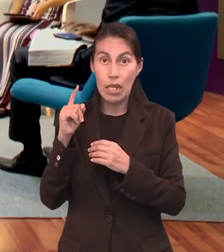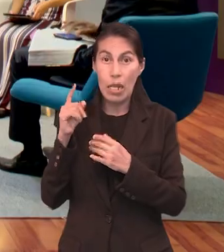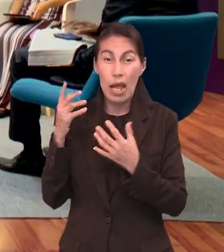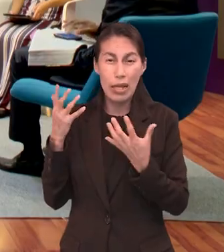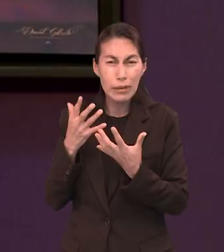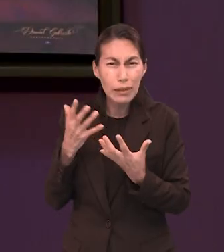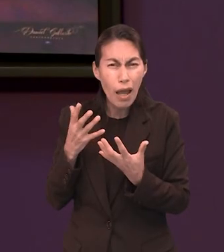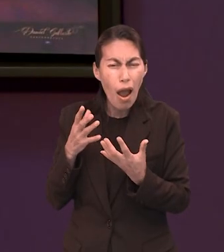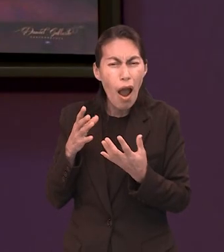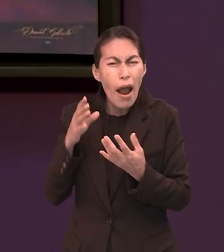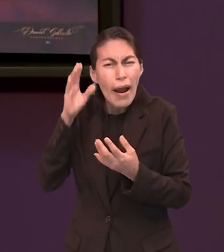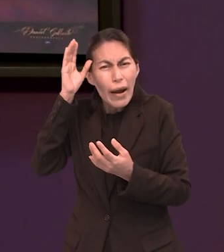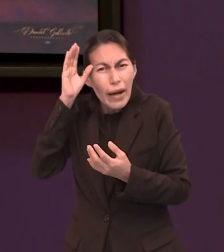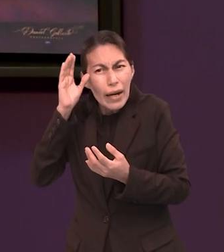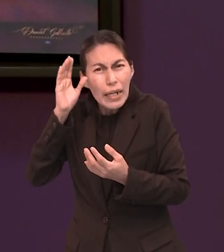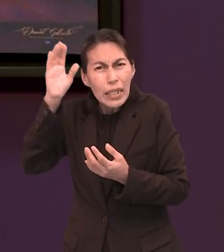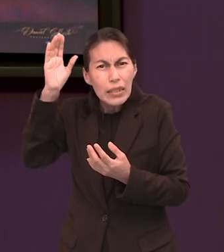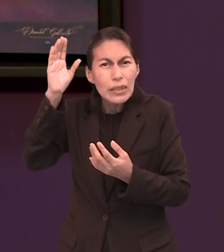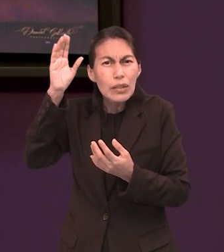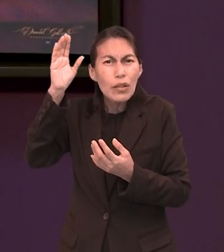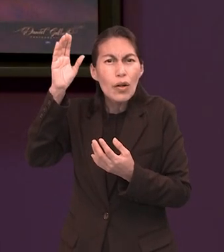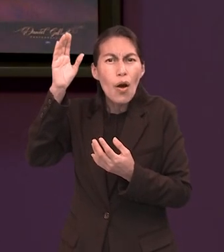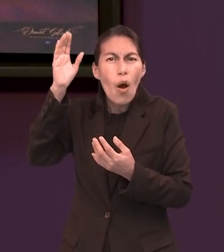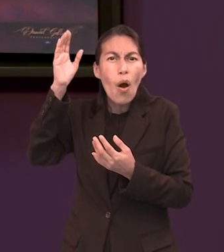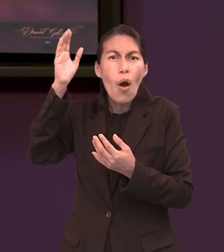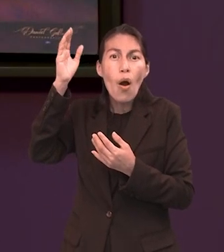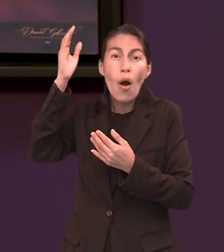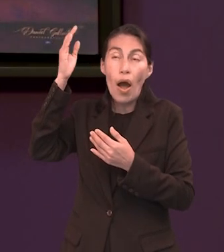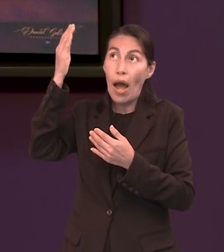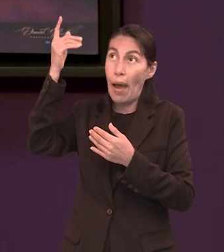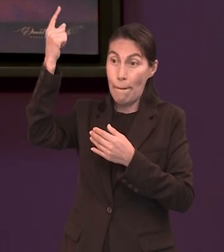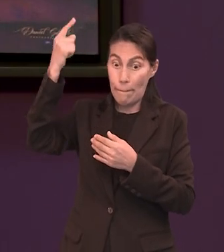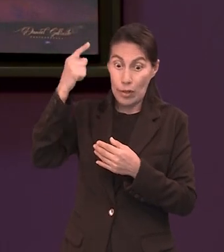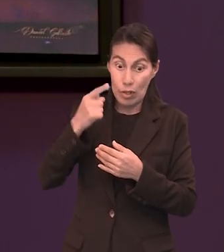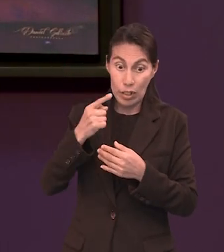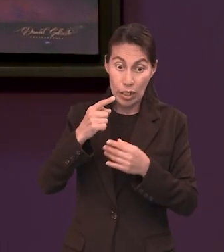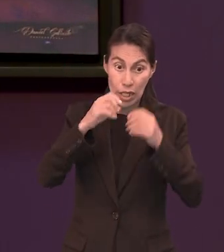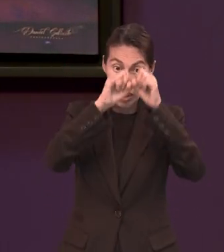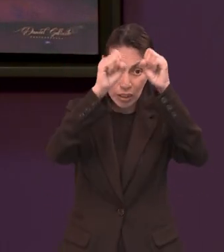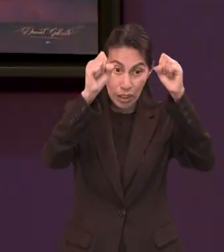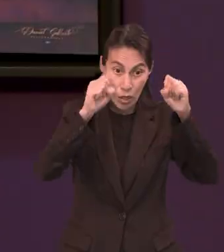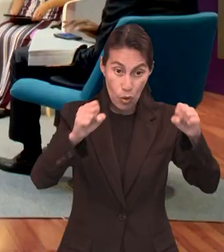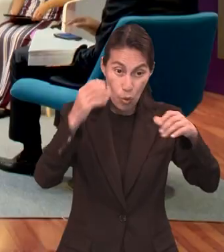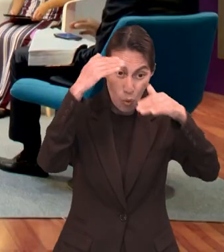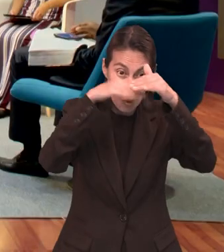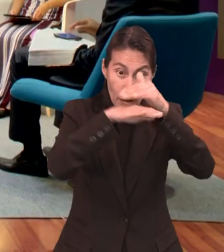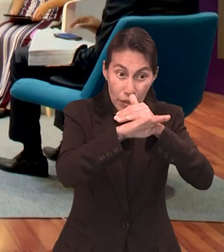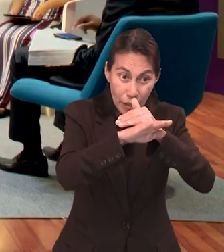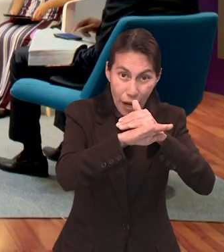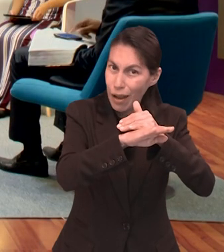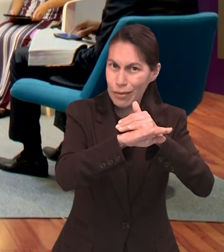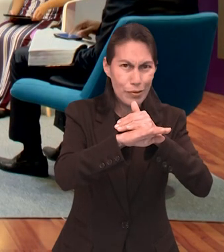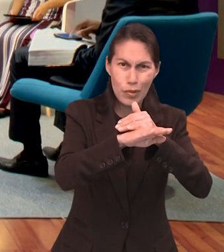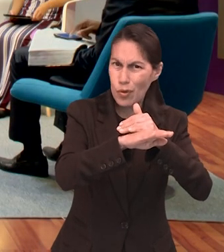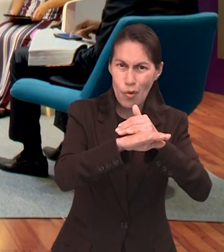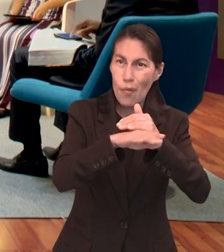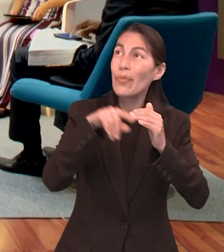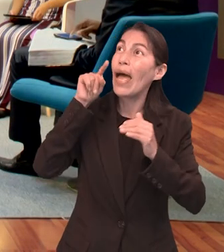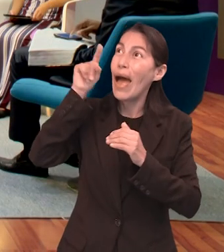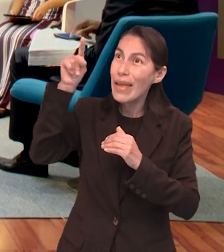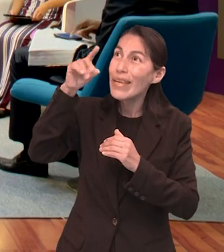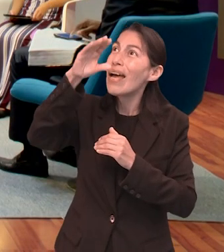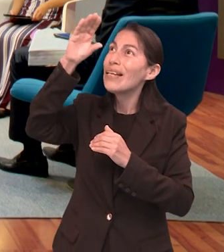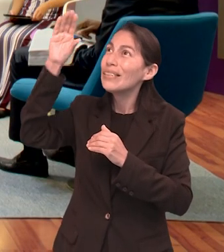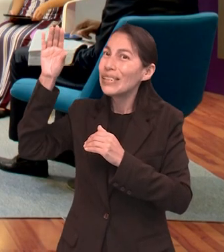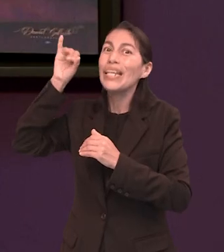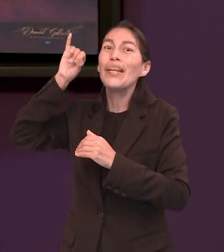En efecto, Cristo no entró en un santuario hecho por manos humanas, simple copia del verdadero santuario, sino en